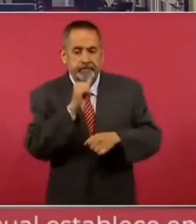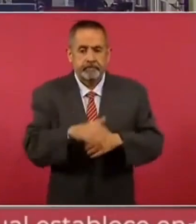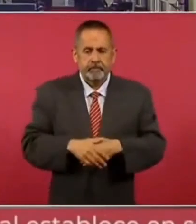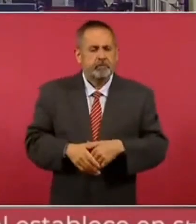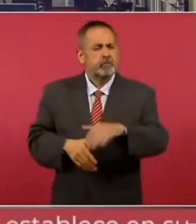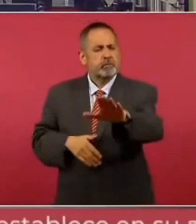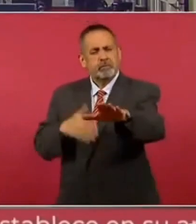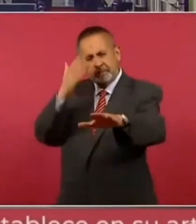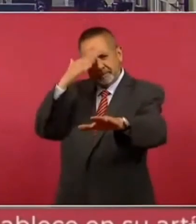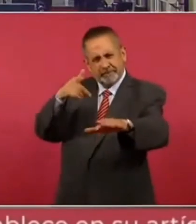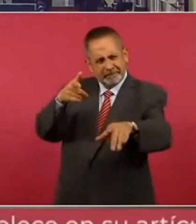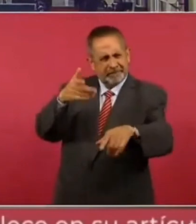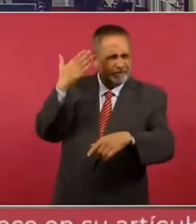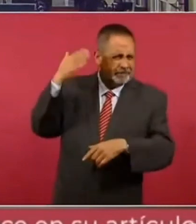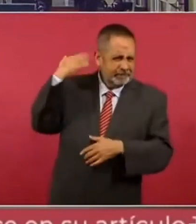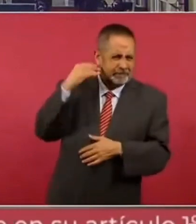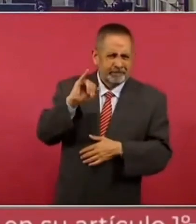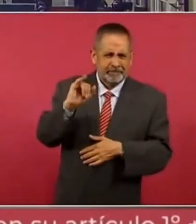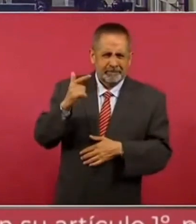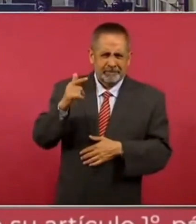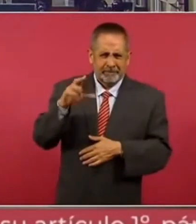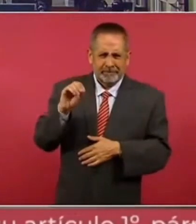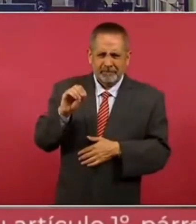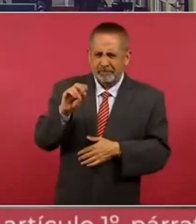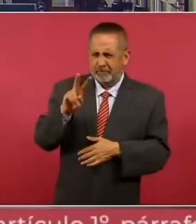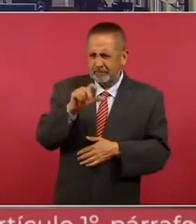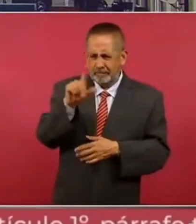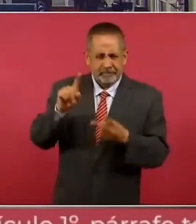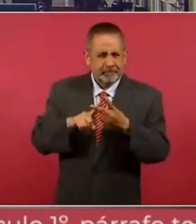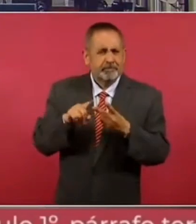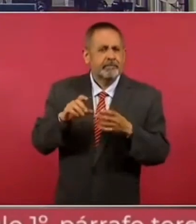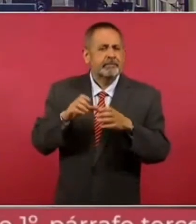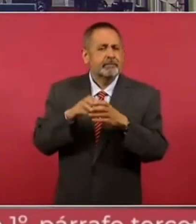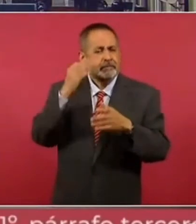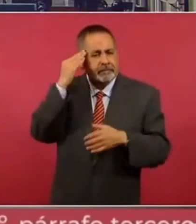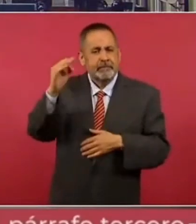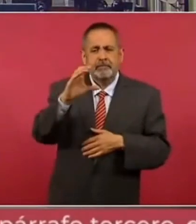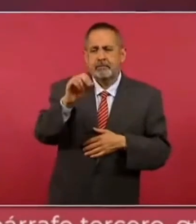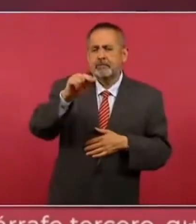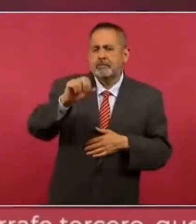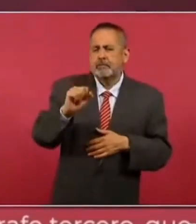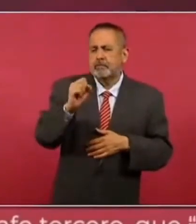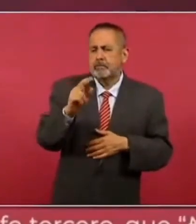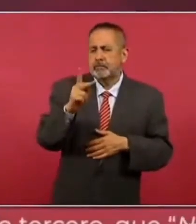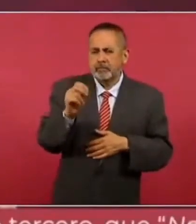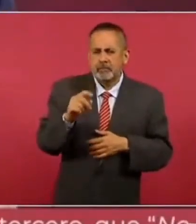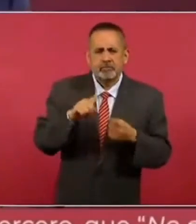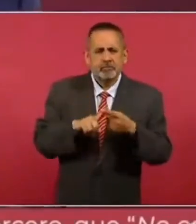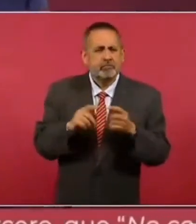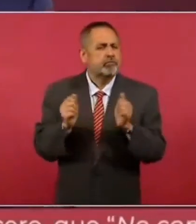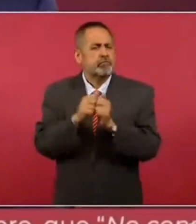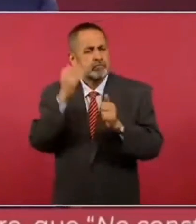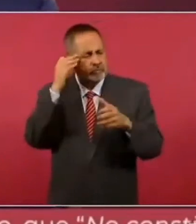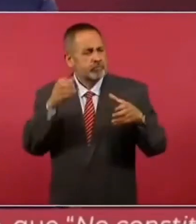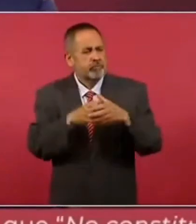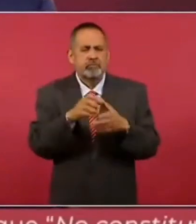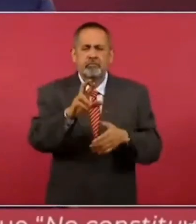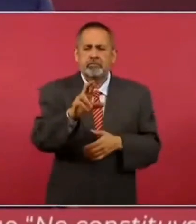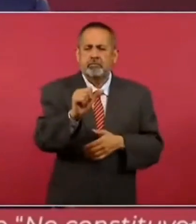de los antecedentes de Ignacio Valle en la CONASUPO de Raúl Salinas de Cortari? Sí, sí, sí, sí, pero